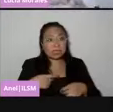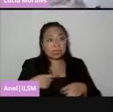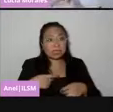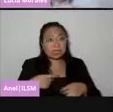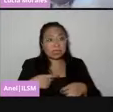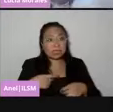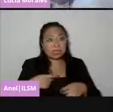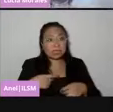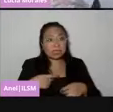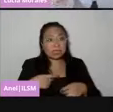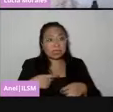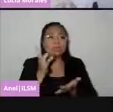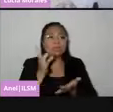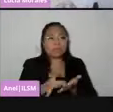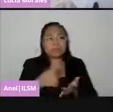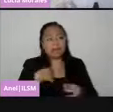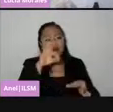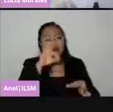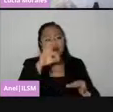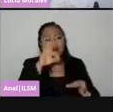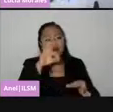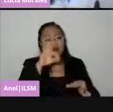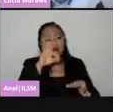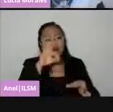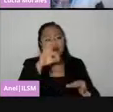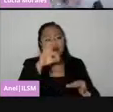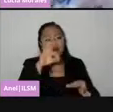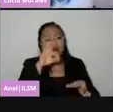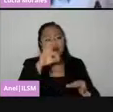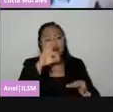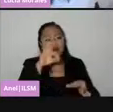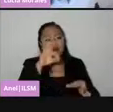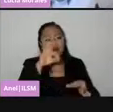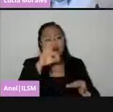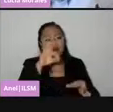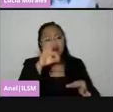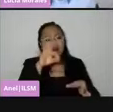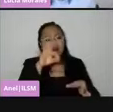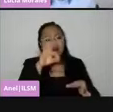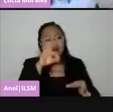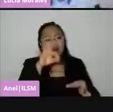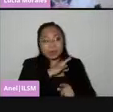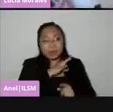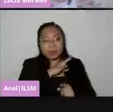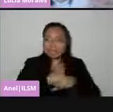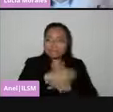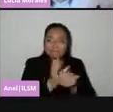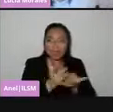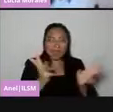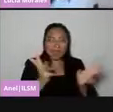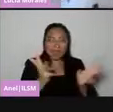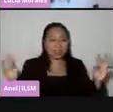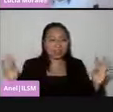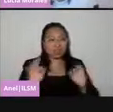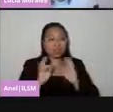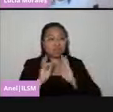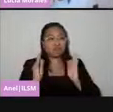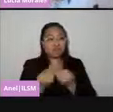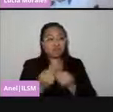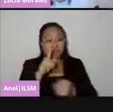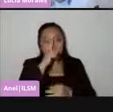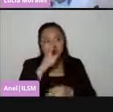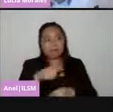al ejercicio del voto, que no está mal, pero podemos tener un abanico más amplio de posibilidades de participación para